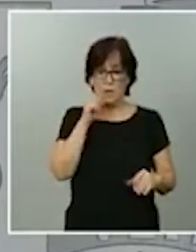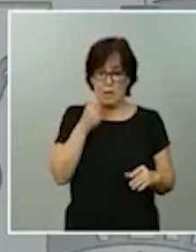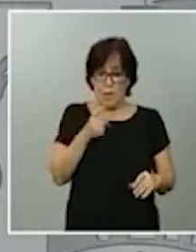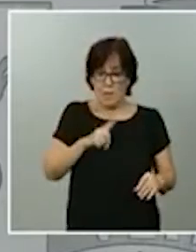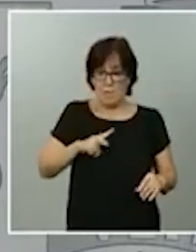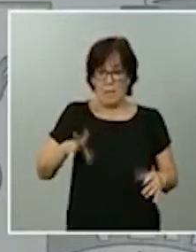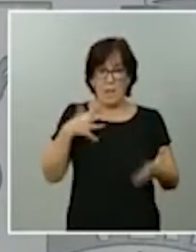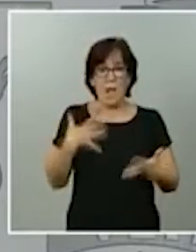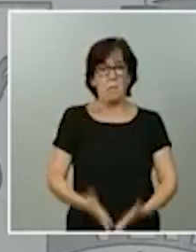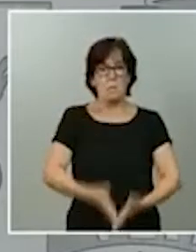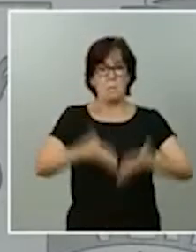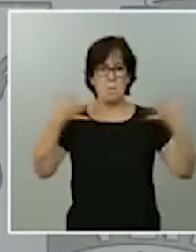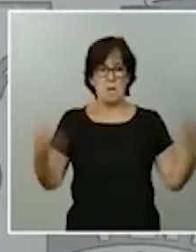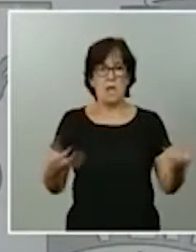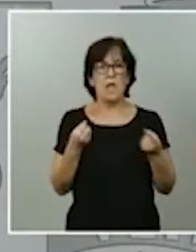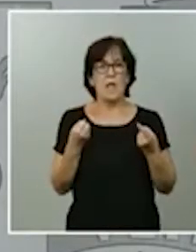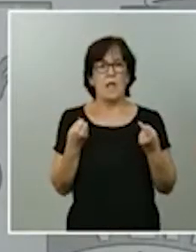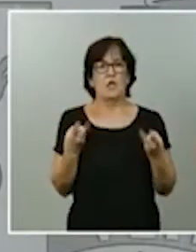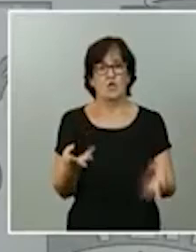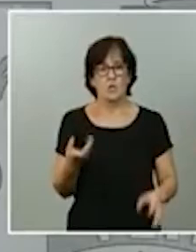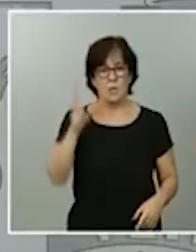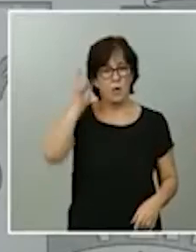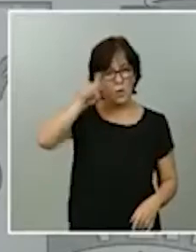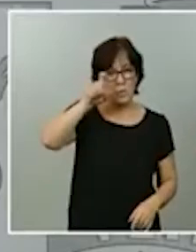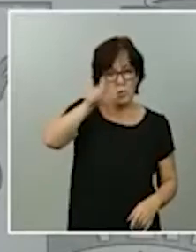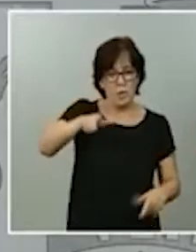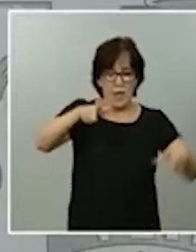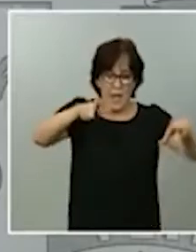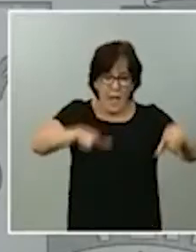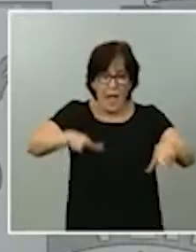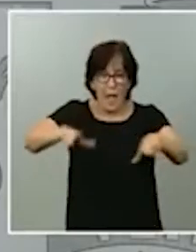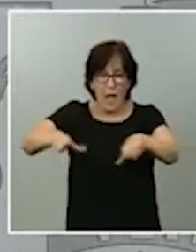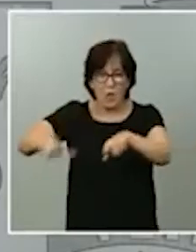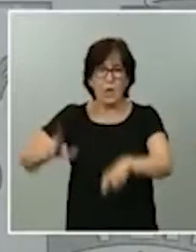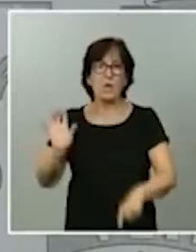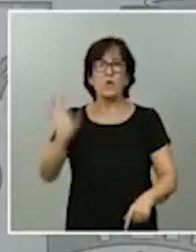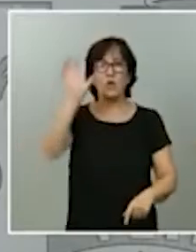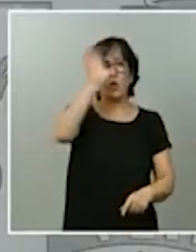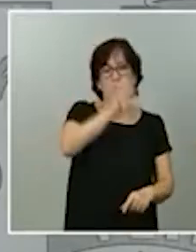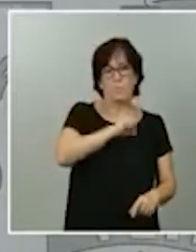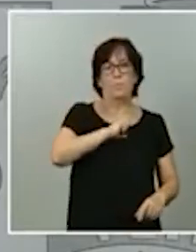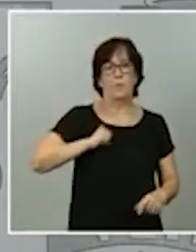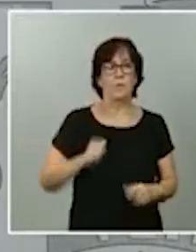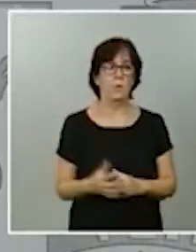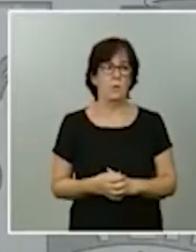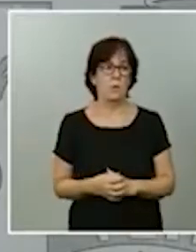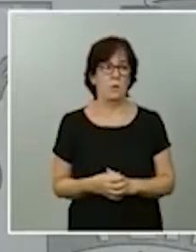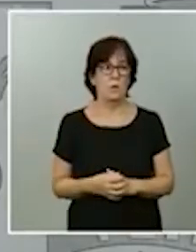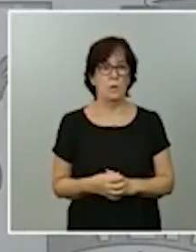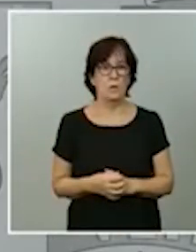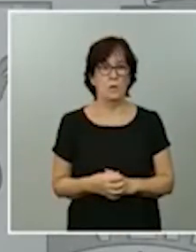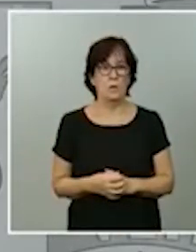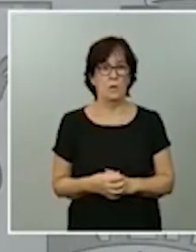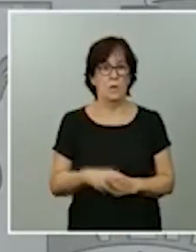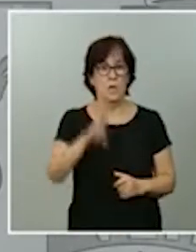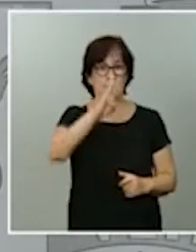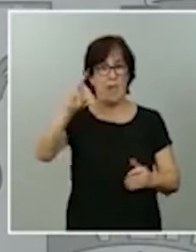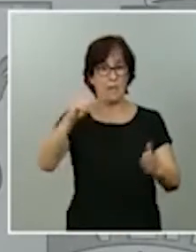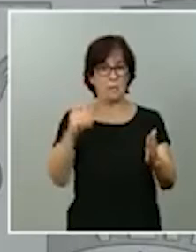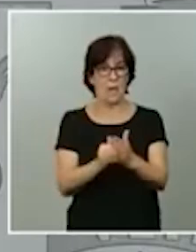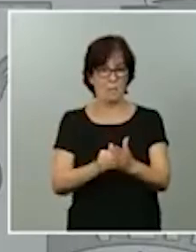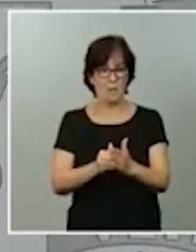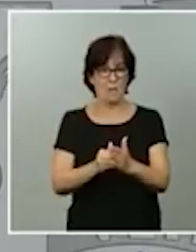el número de profesores en las aulas de nuestras comunidades autónomas en un número de 30.000, más,